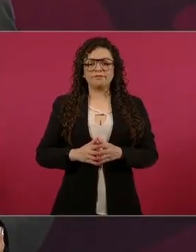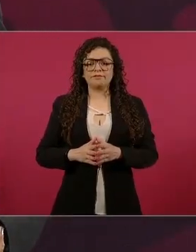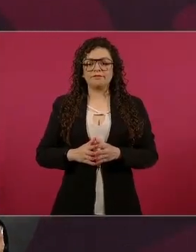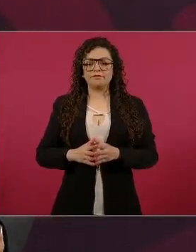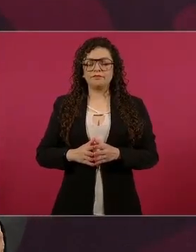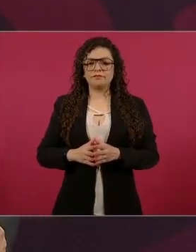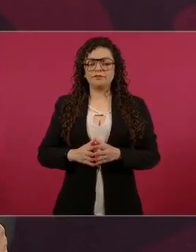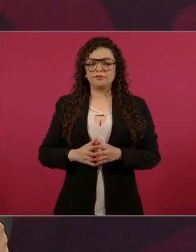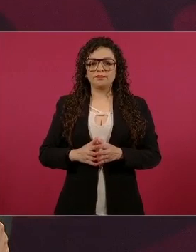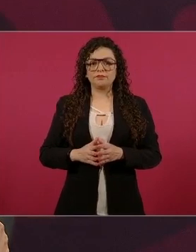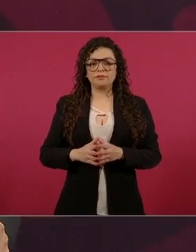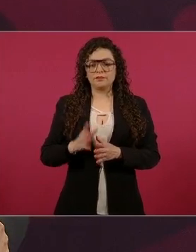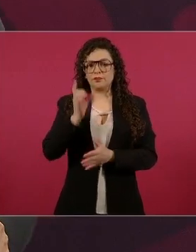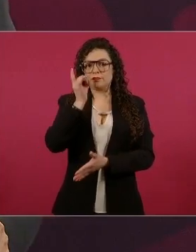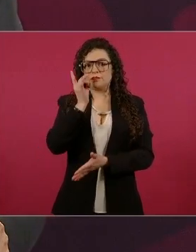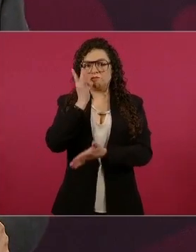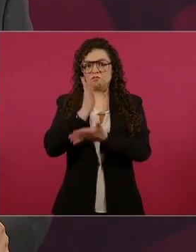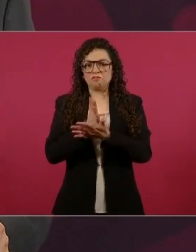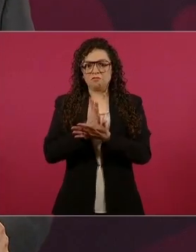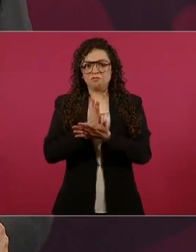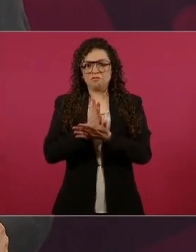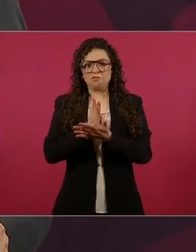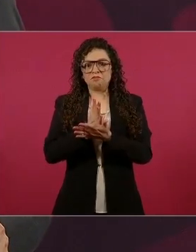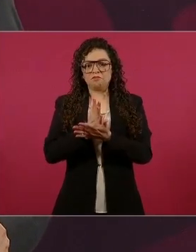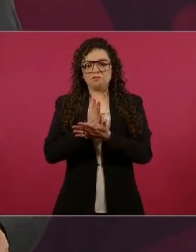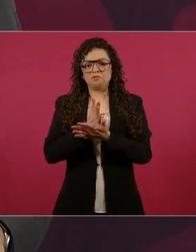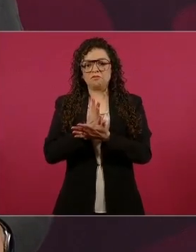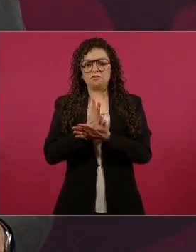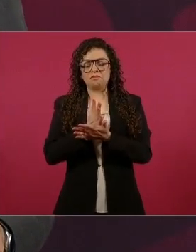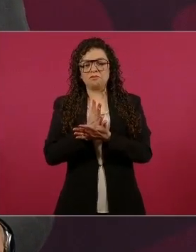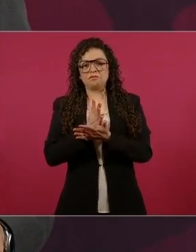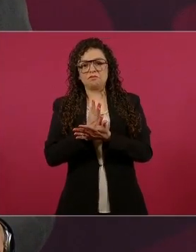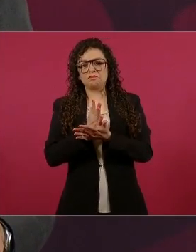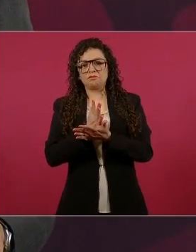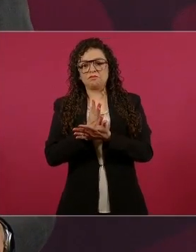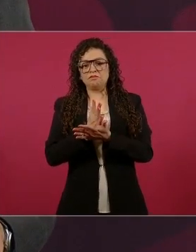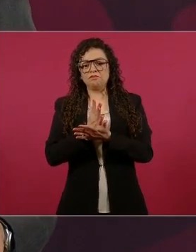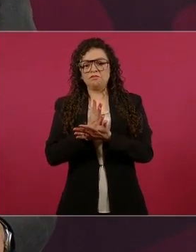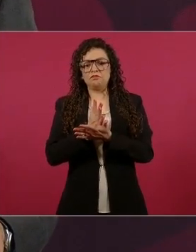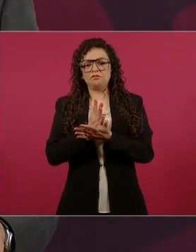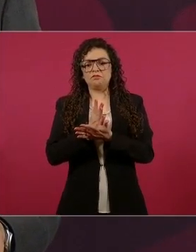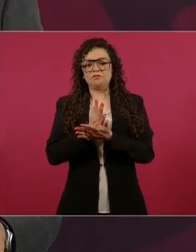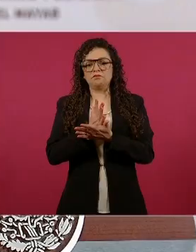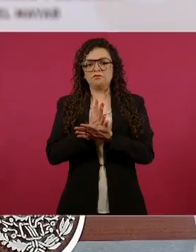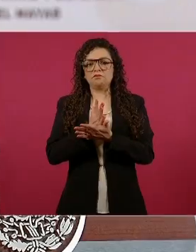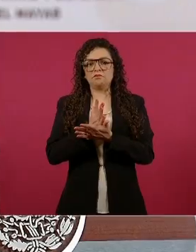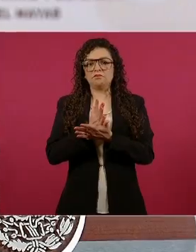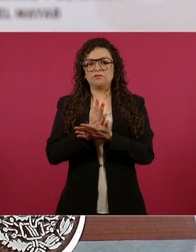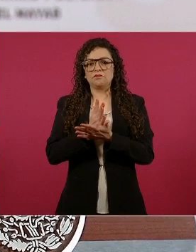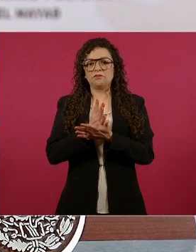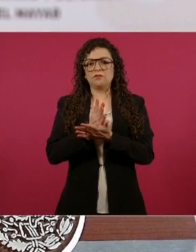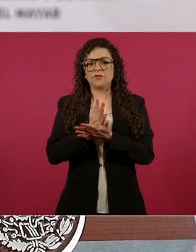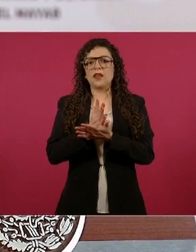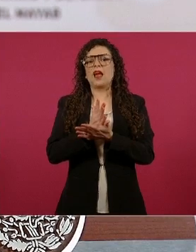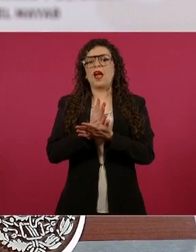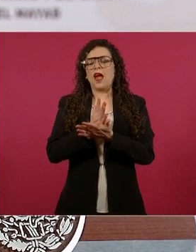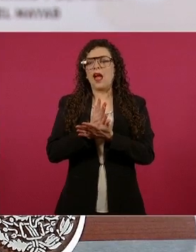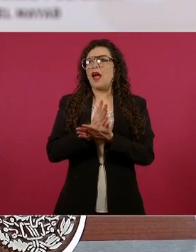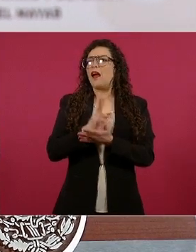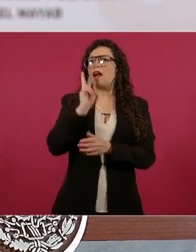imitadores, no valoramos lo que nos dejaron